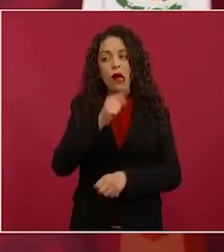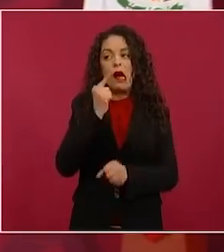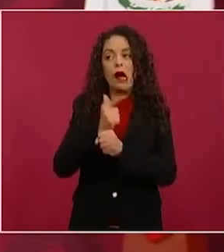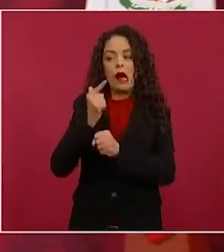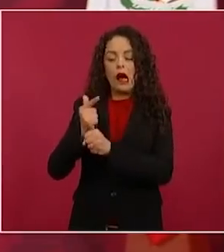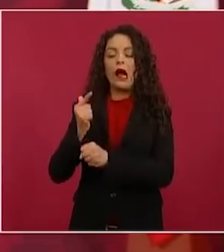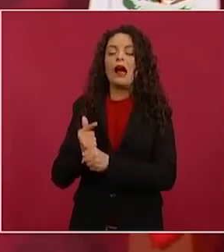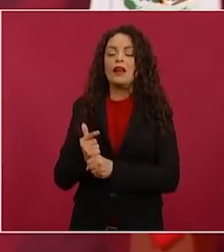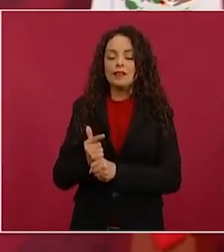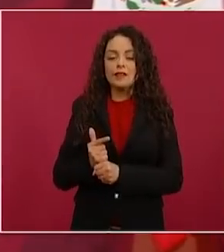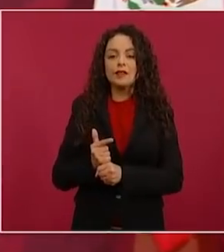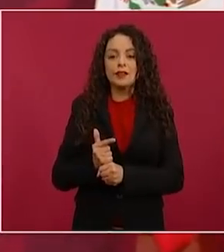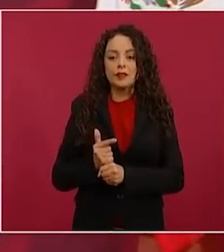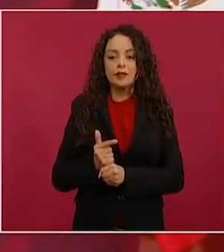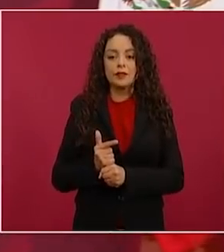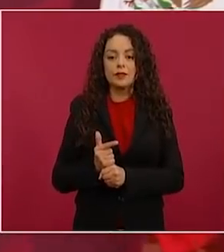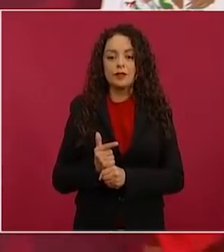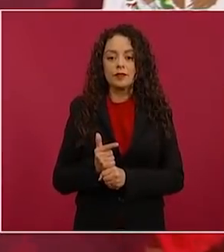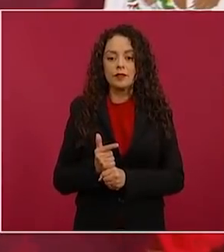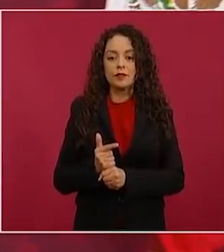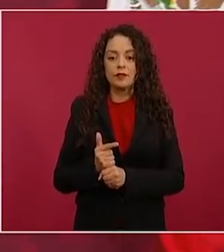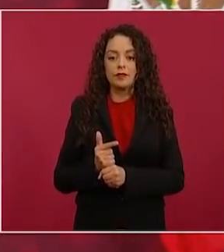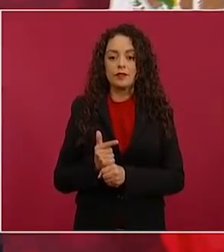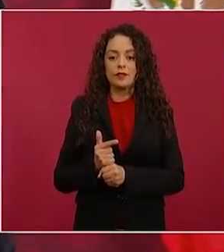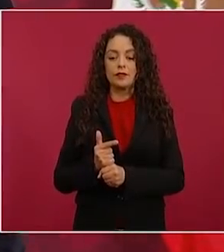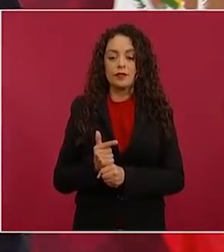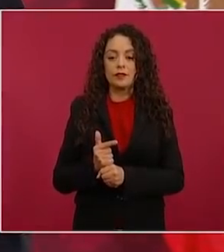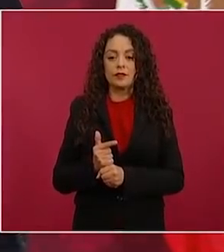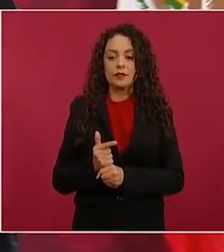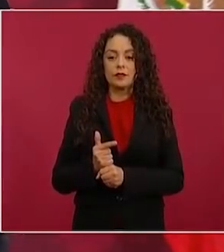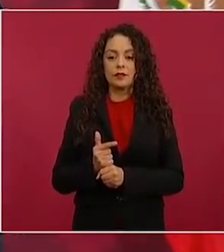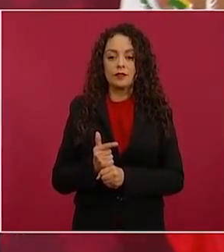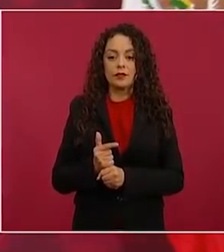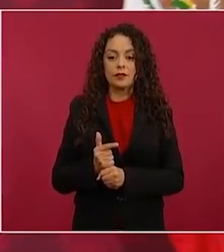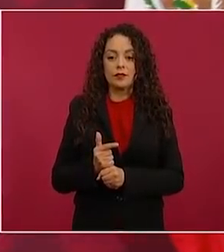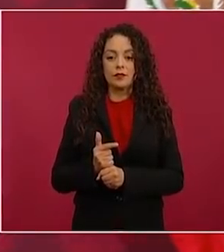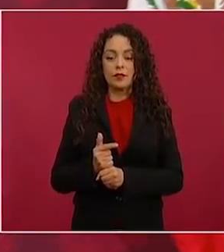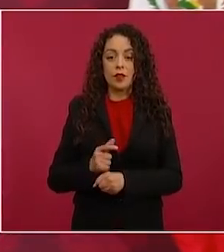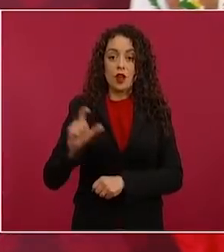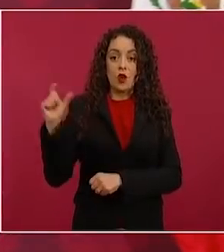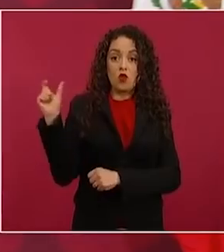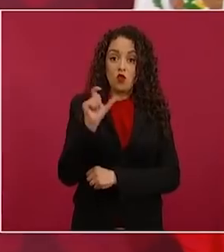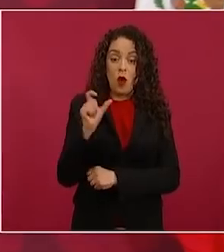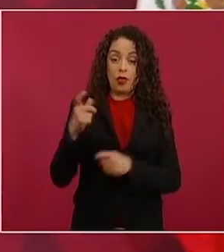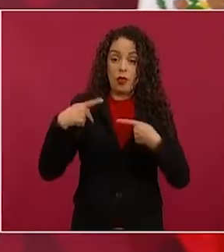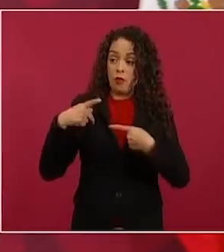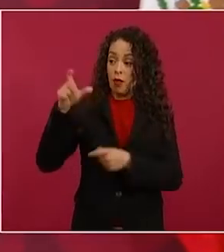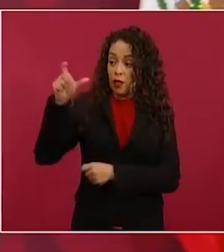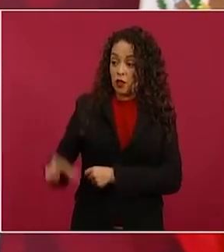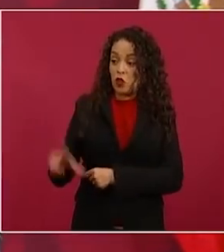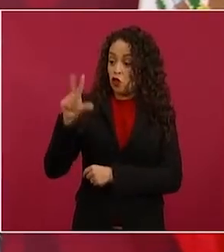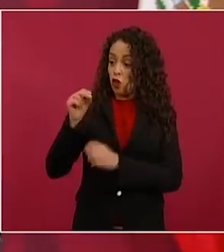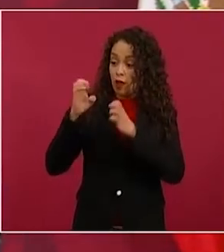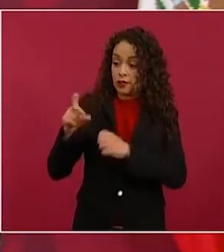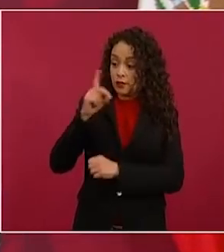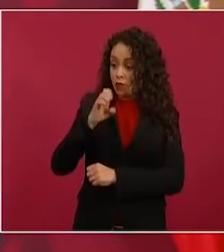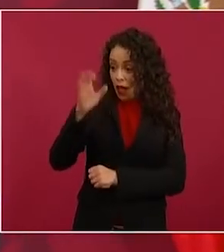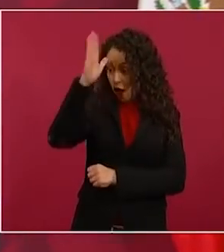Para ser opositor se necesita tener autoridad moral,